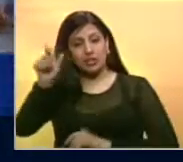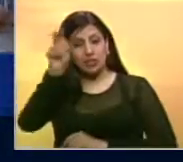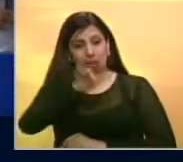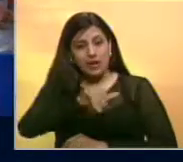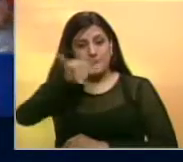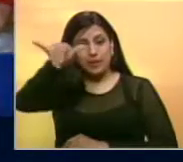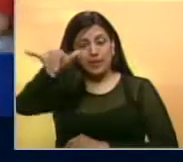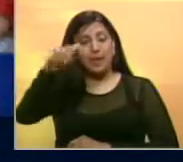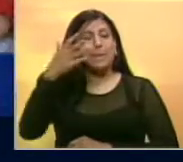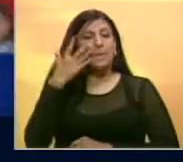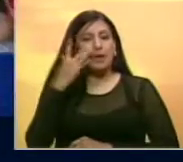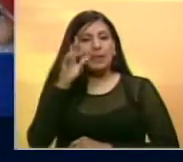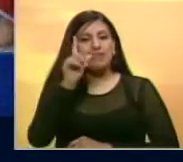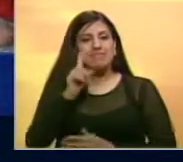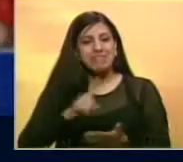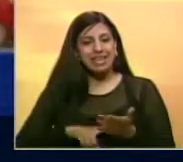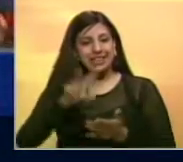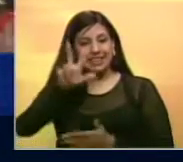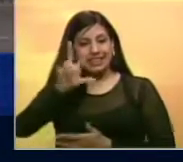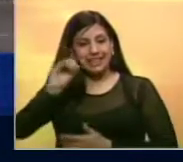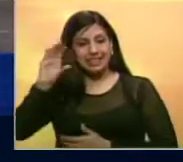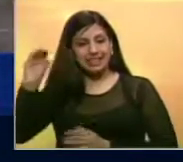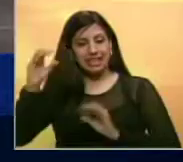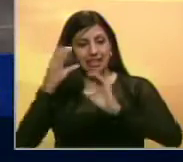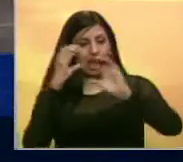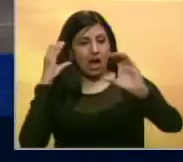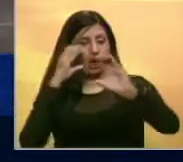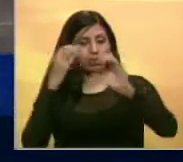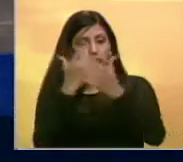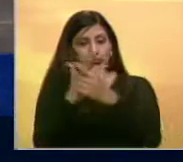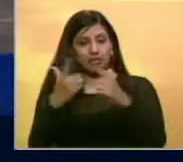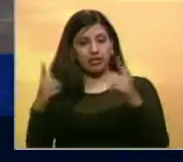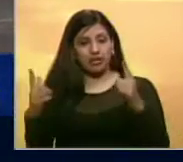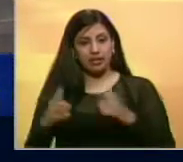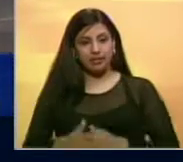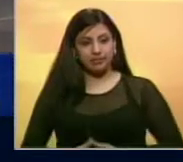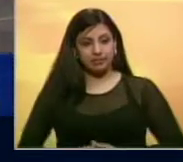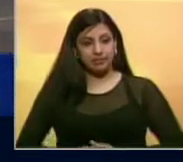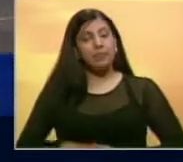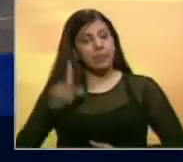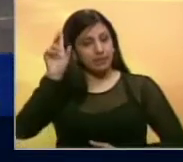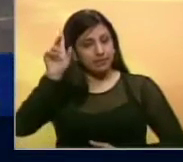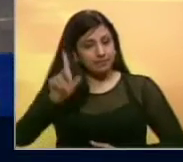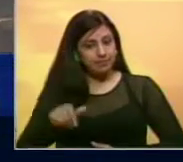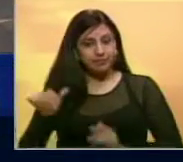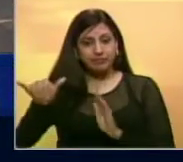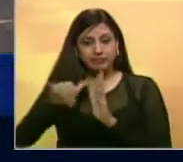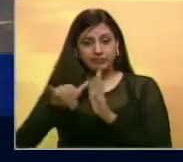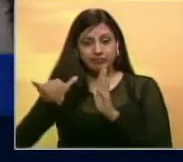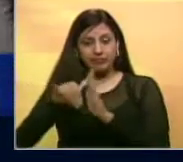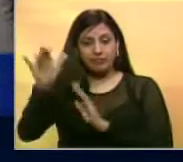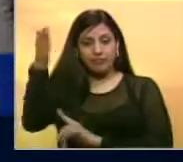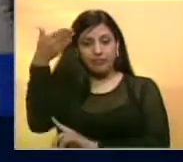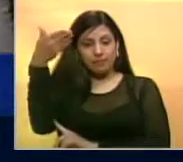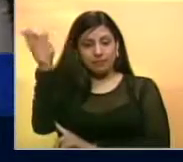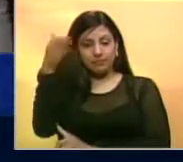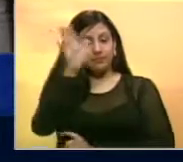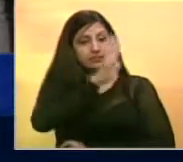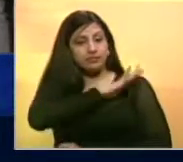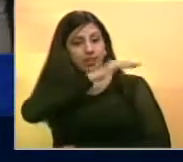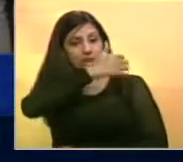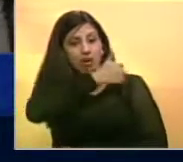a bordo de 1.300 unidades autobuseras habilitadas También en los alrededores de la bandera las